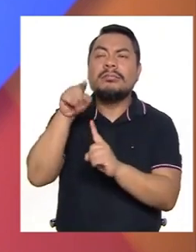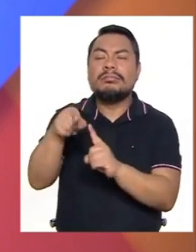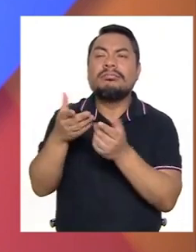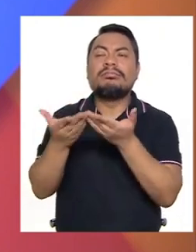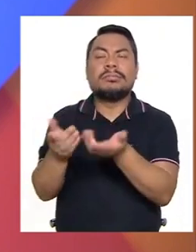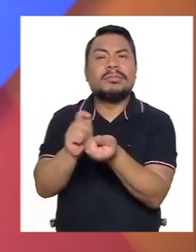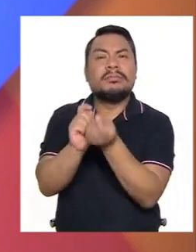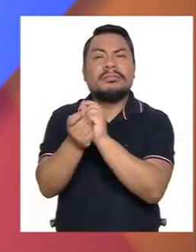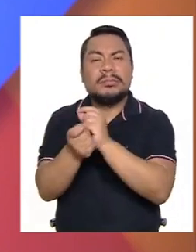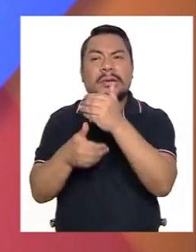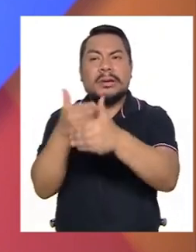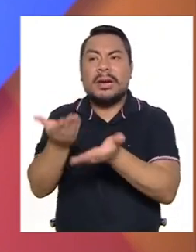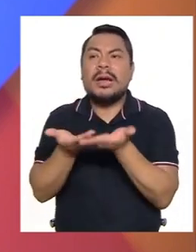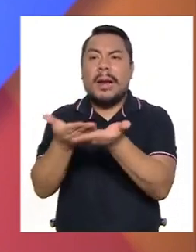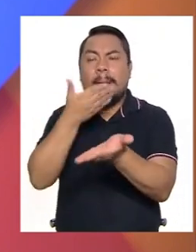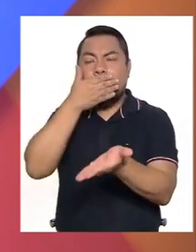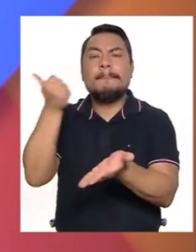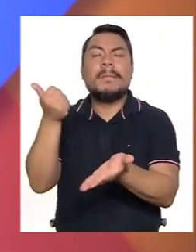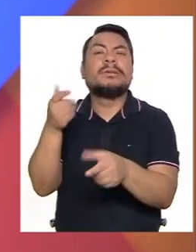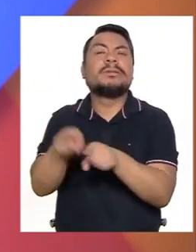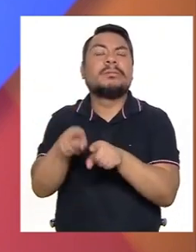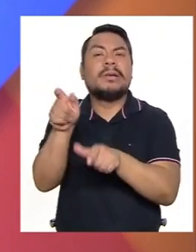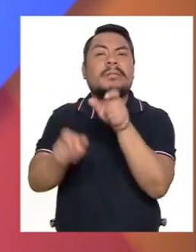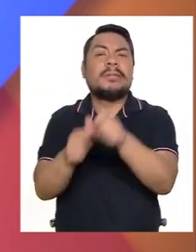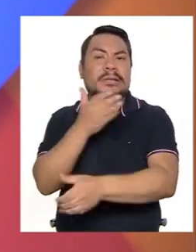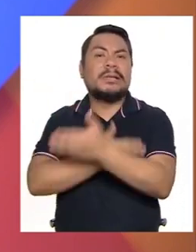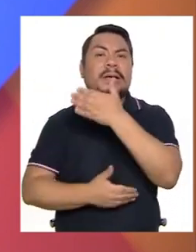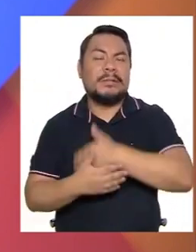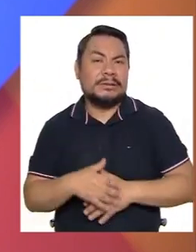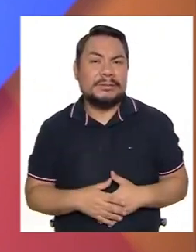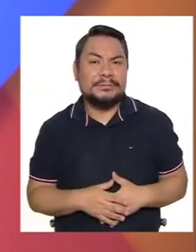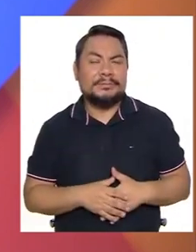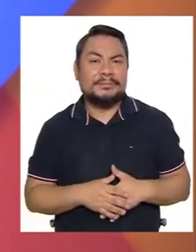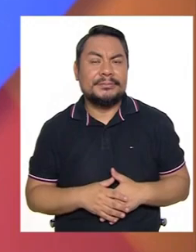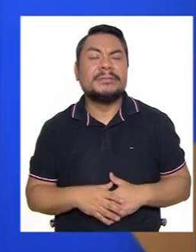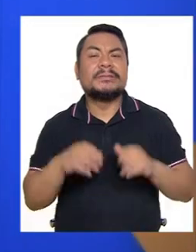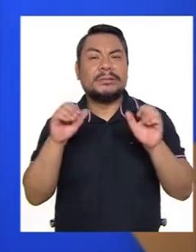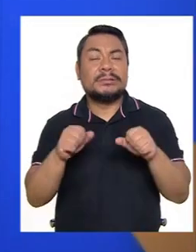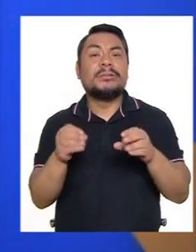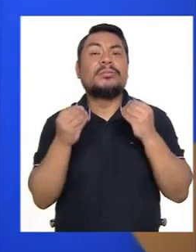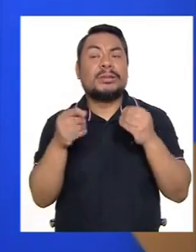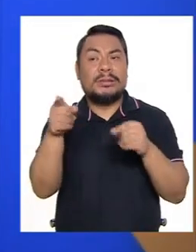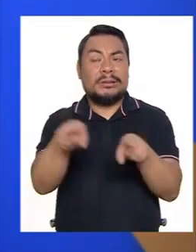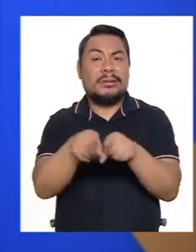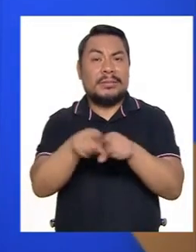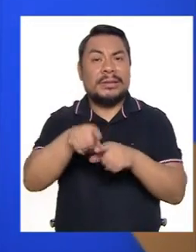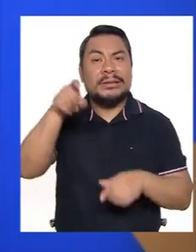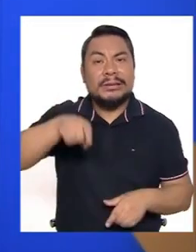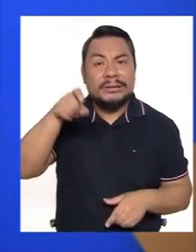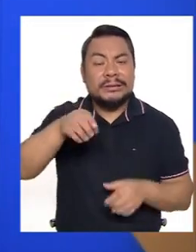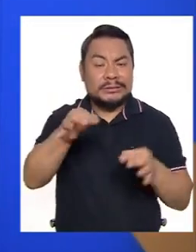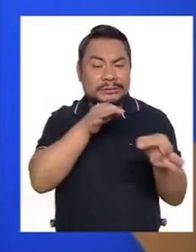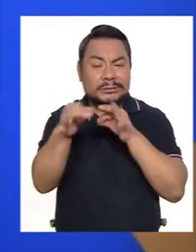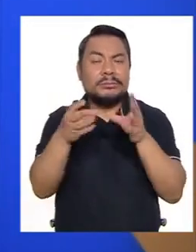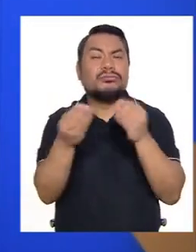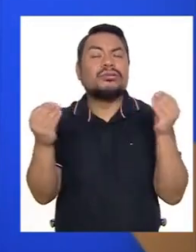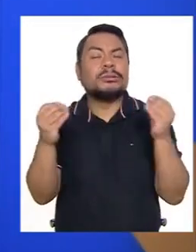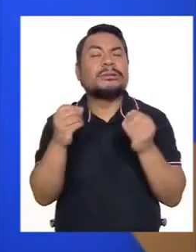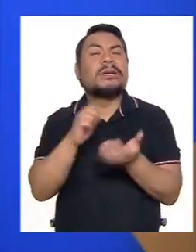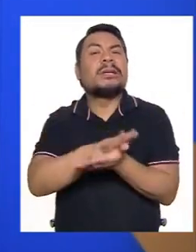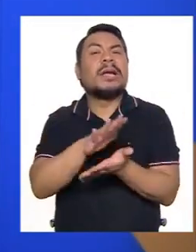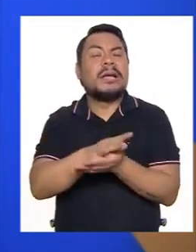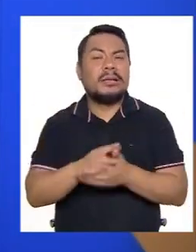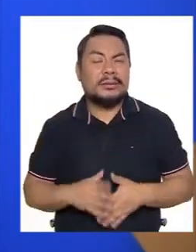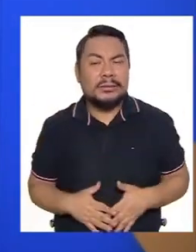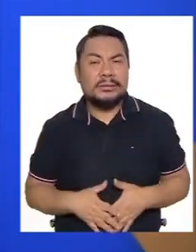formas que nos ayuden a llegar mejor también a las personas con discapacidad. Claro, porque también necesitan explicarles con mucha tranquilidad